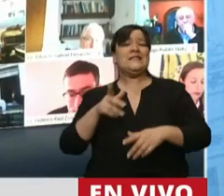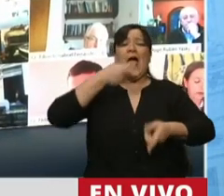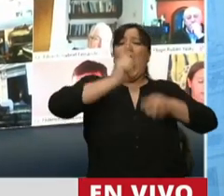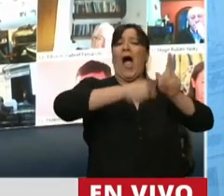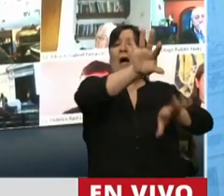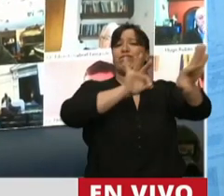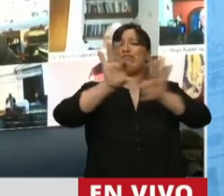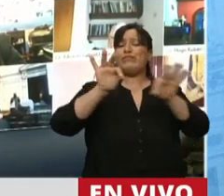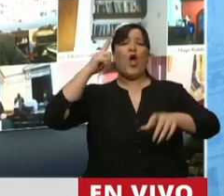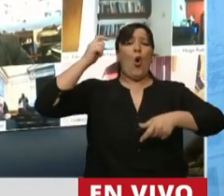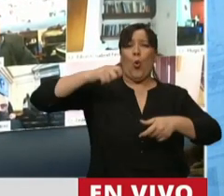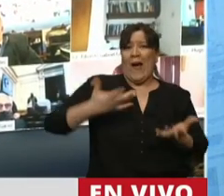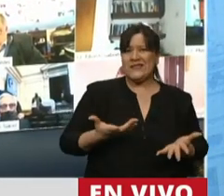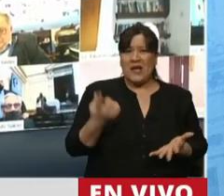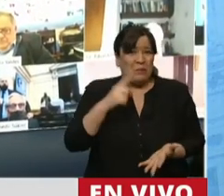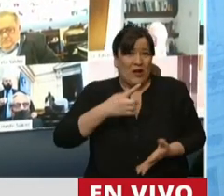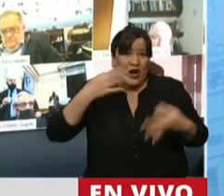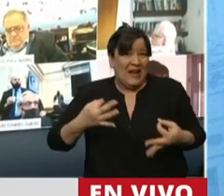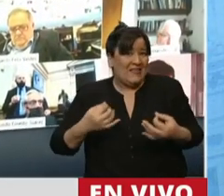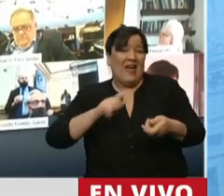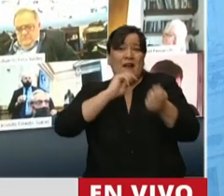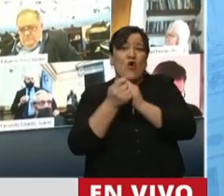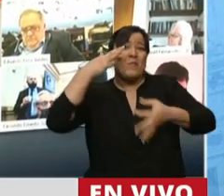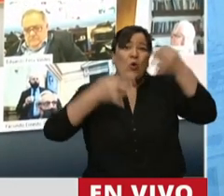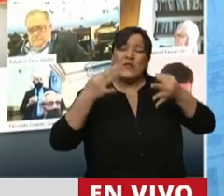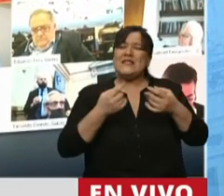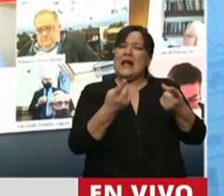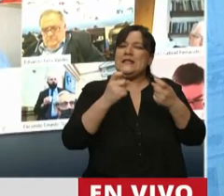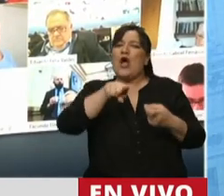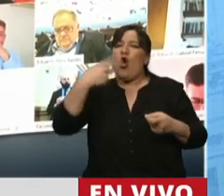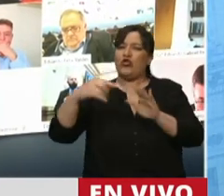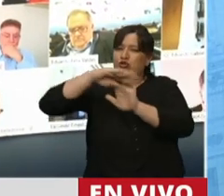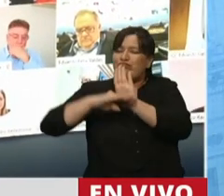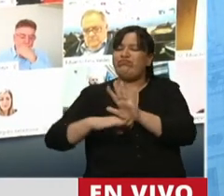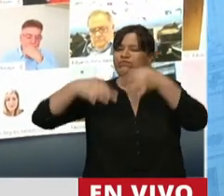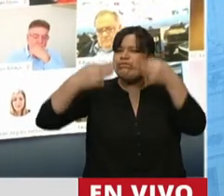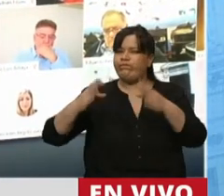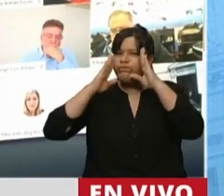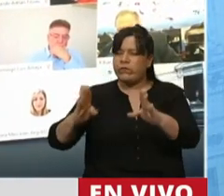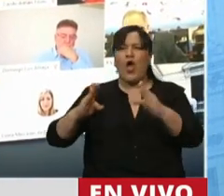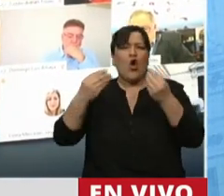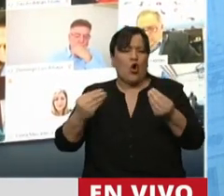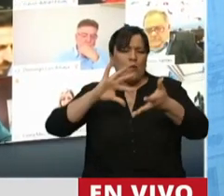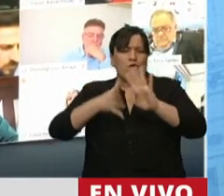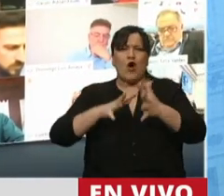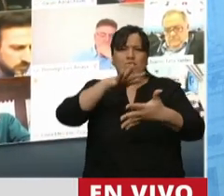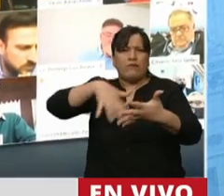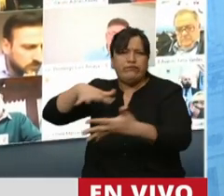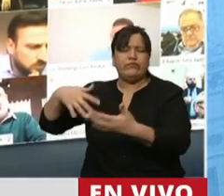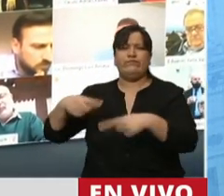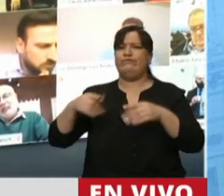designar jueces cuando realmente la reforma judicial tendría que pasar por otros parámetros. Concentración de los actos judiciales...